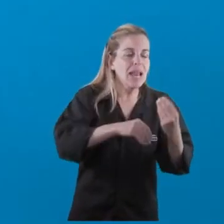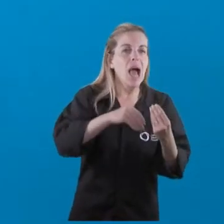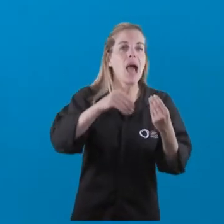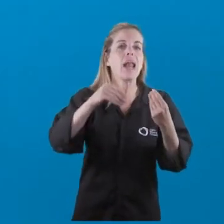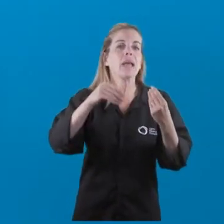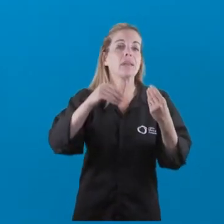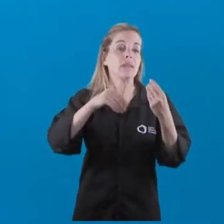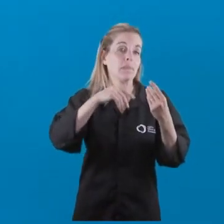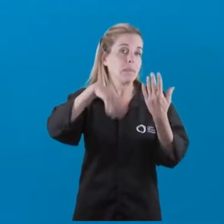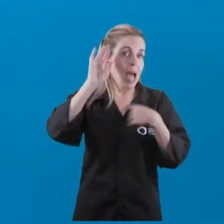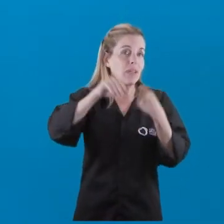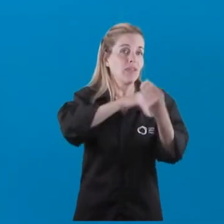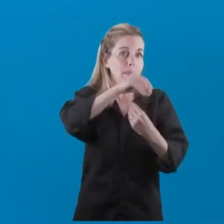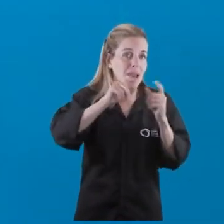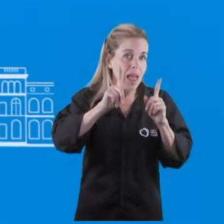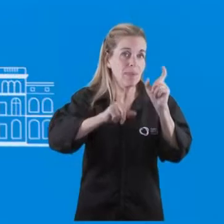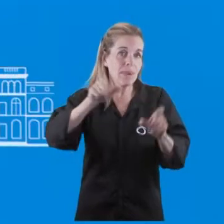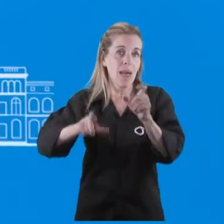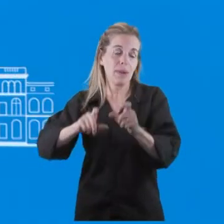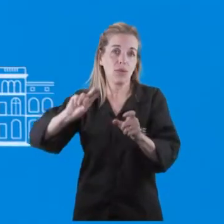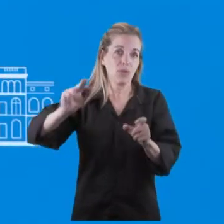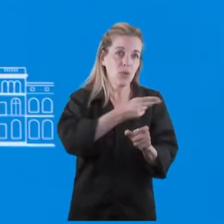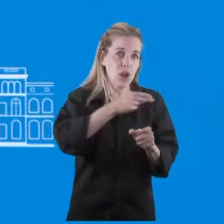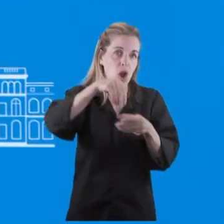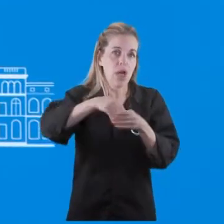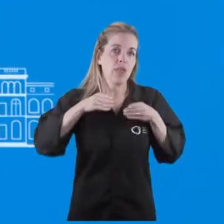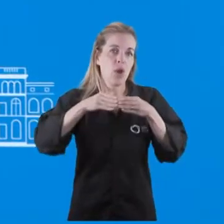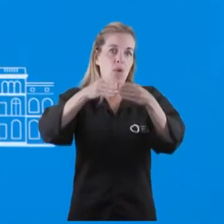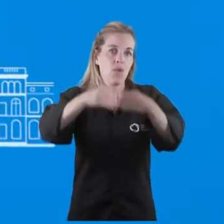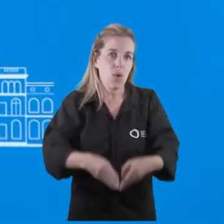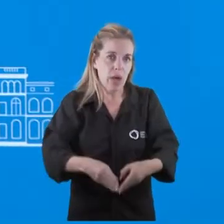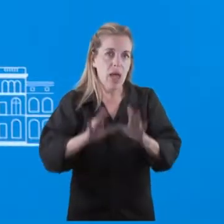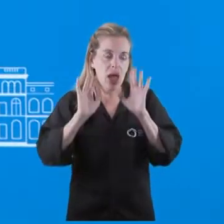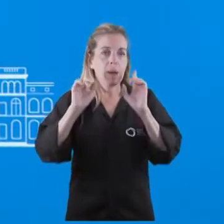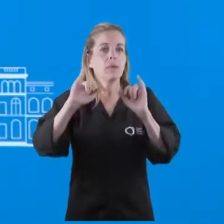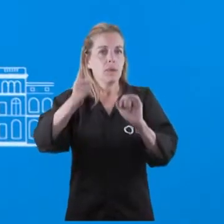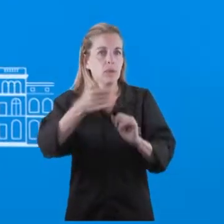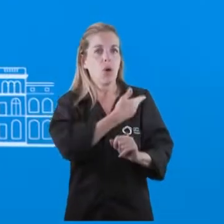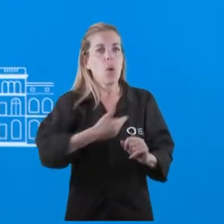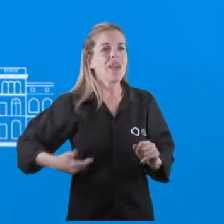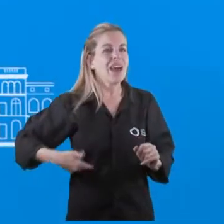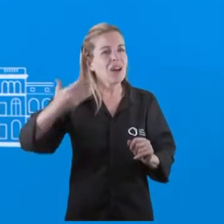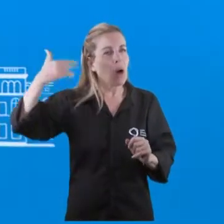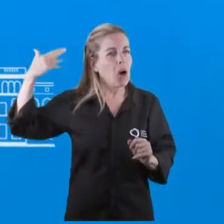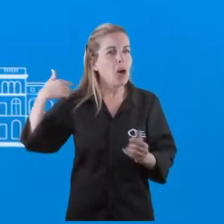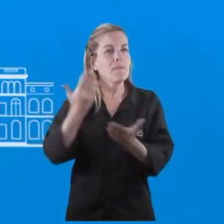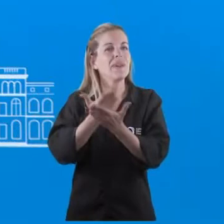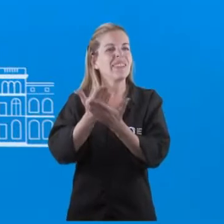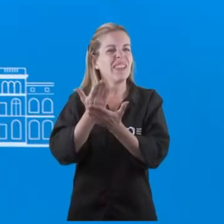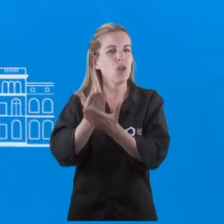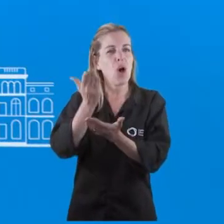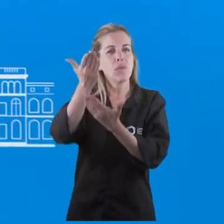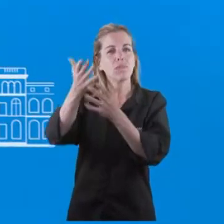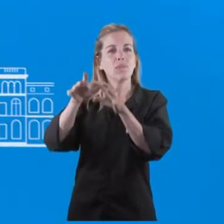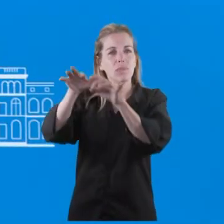caso familiares de Lara San Juan. Muchas gracias. Gracias, Gabriela. El gobierno presentó en su momento, a través de la titular de la AFI,